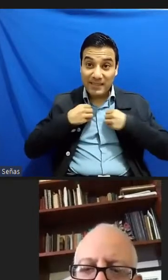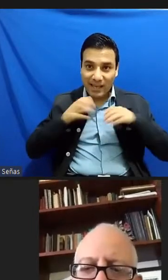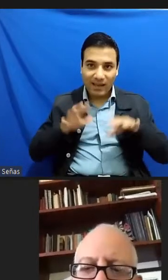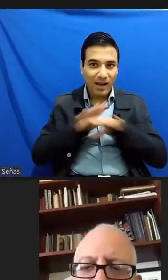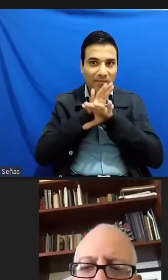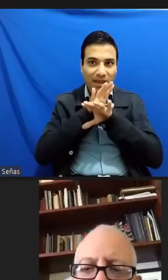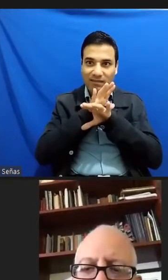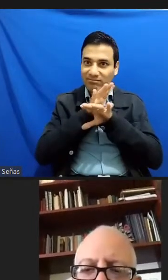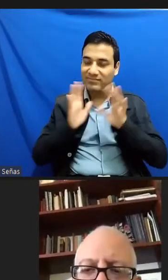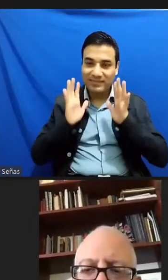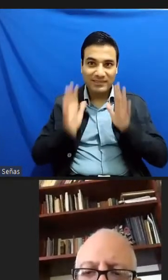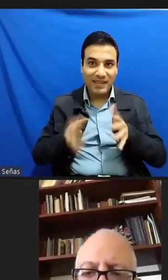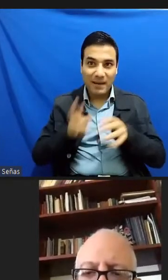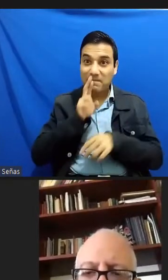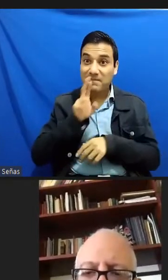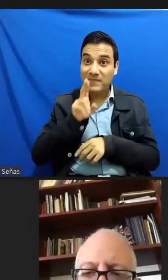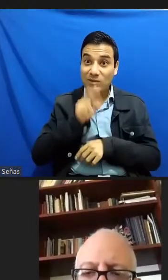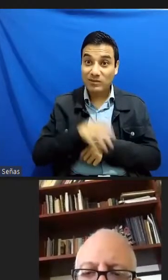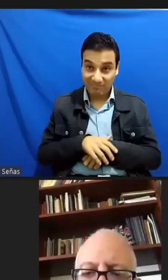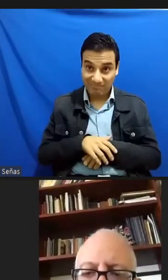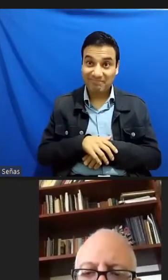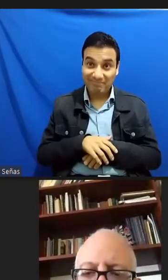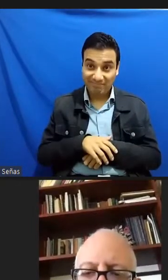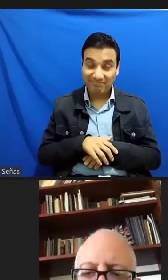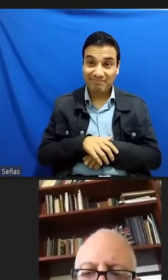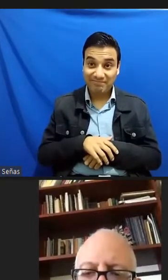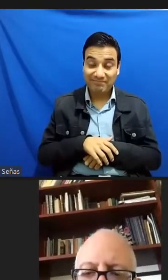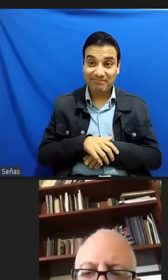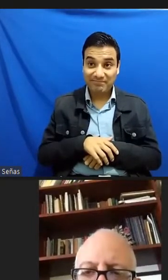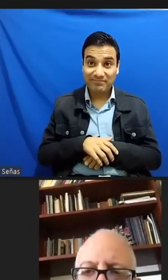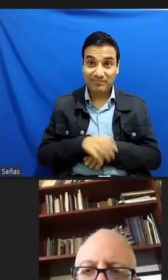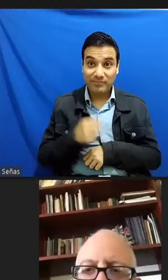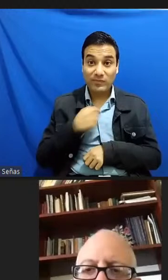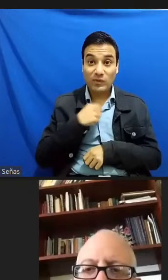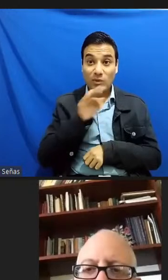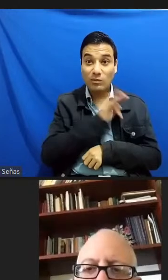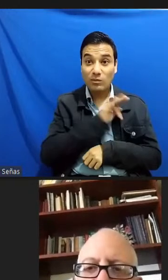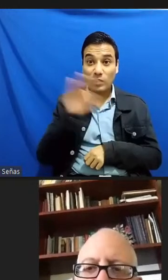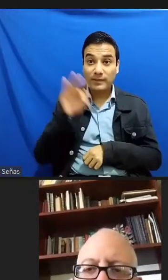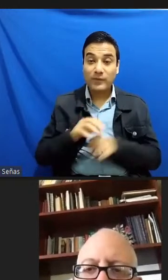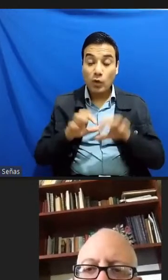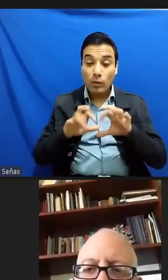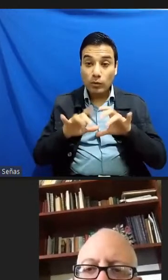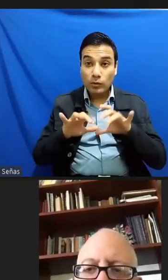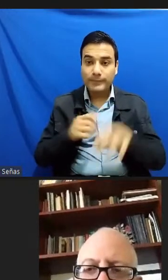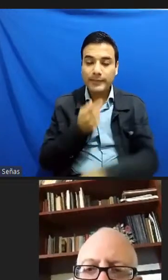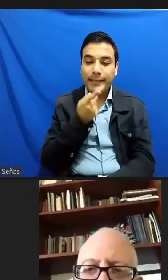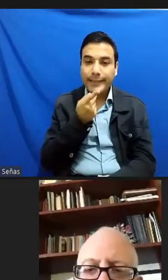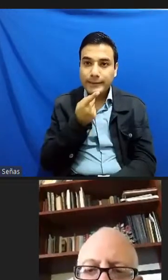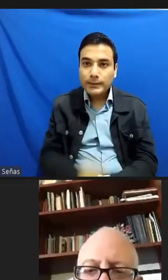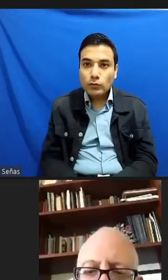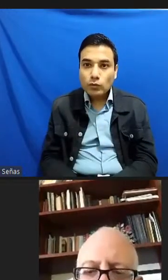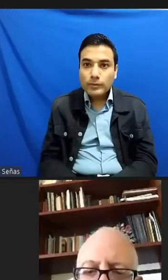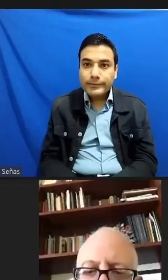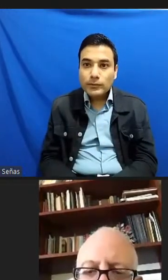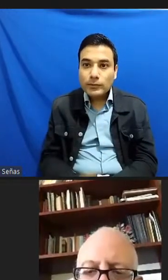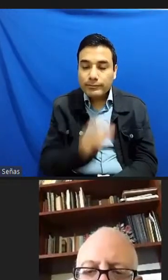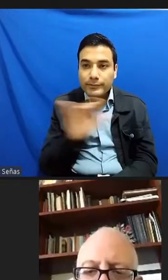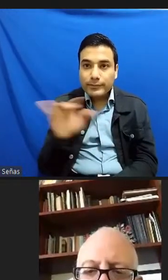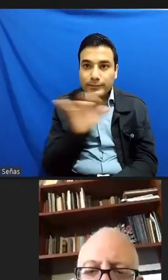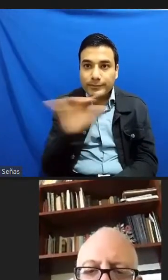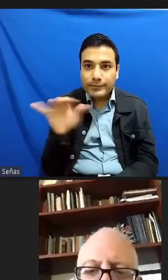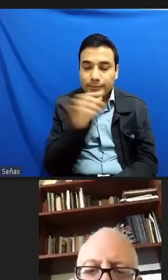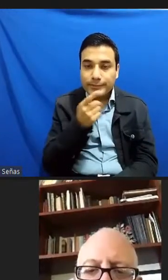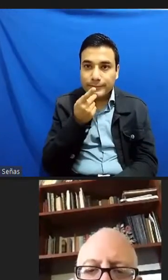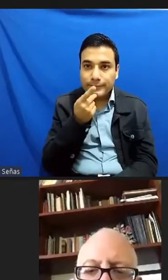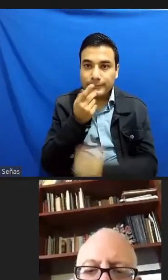¿no? desde el momento que pueden dictar a una computadora desde el momento en que un Facebook puede